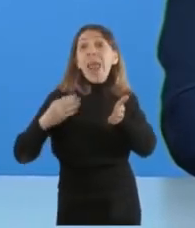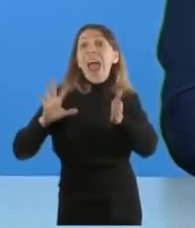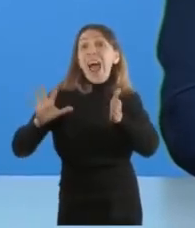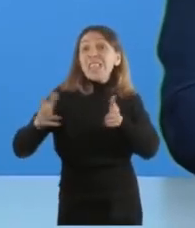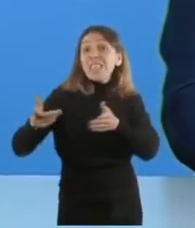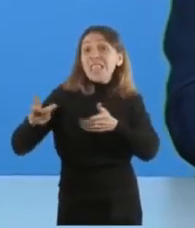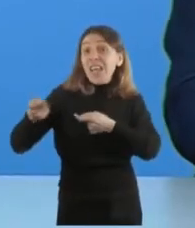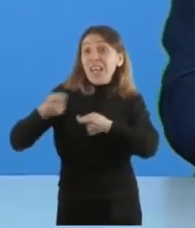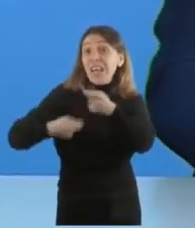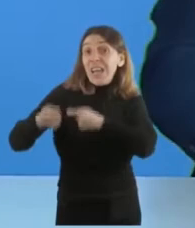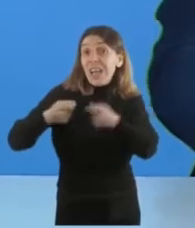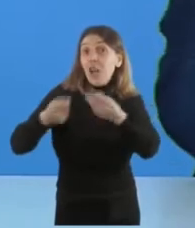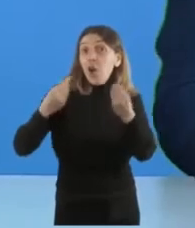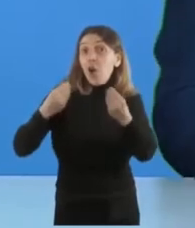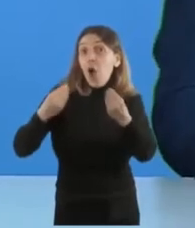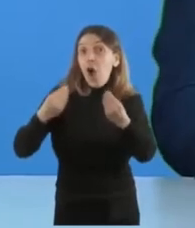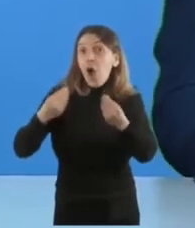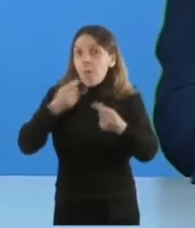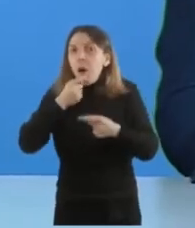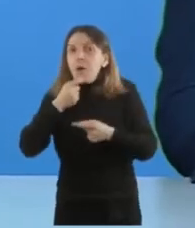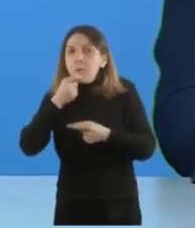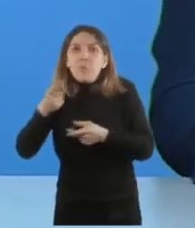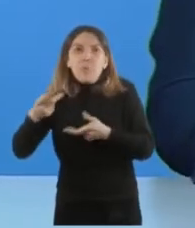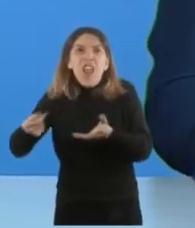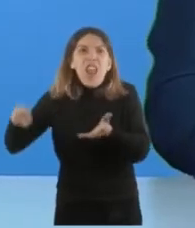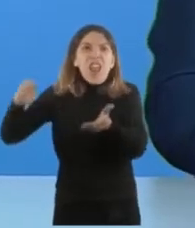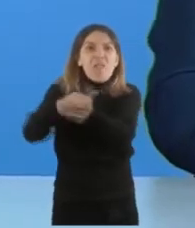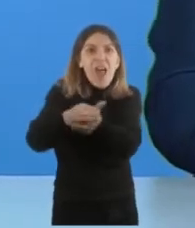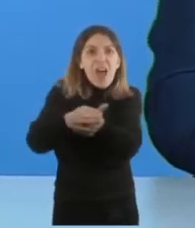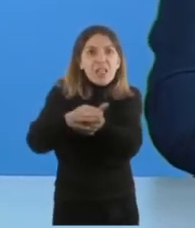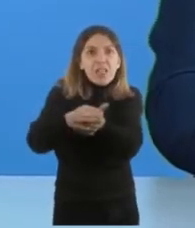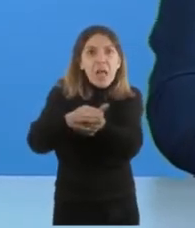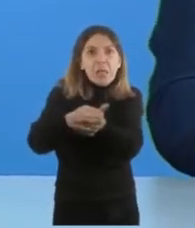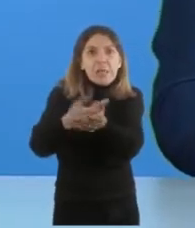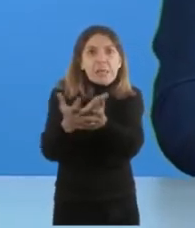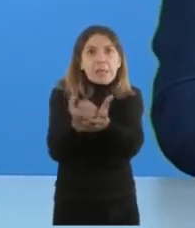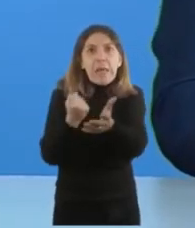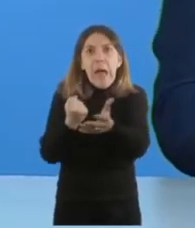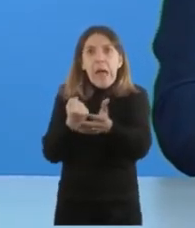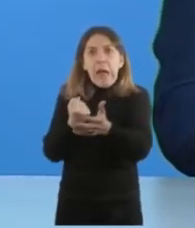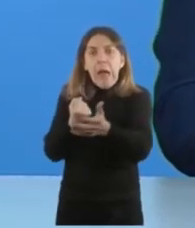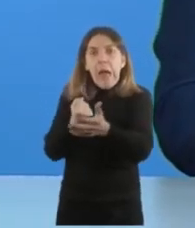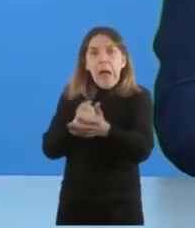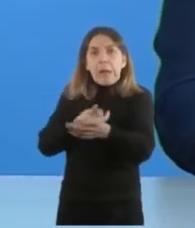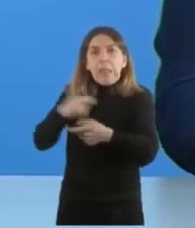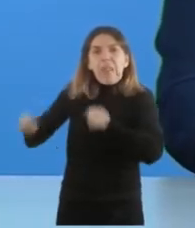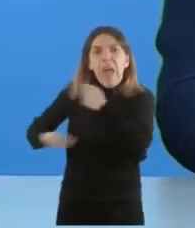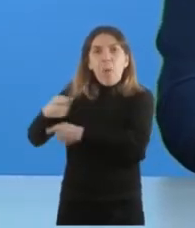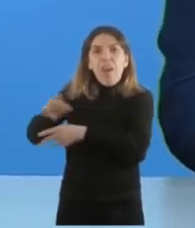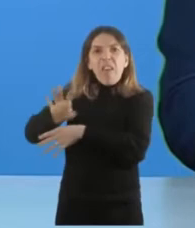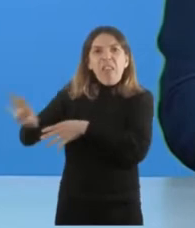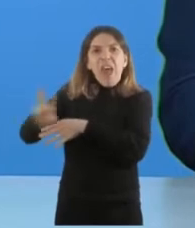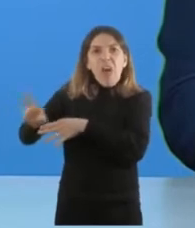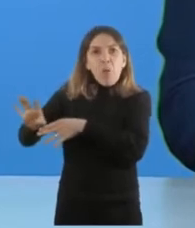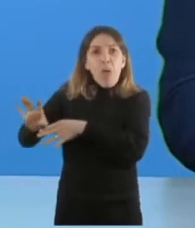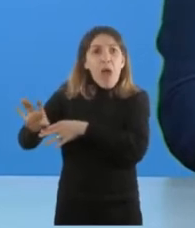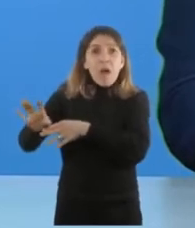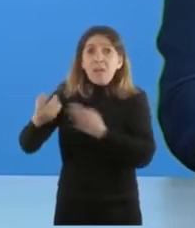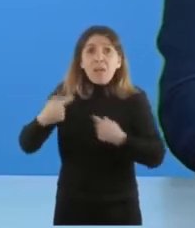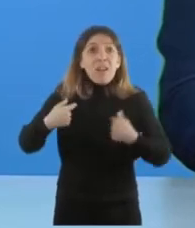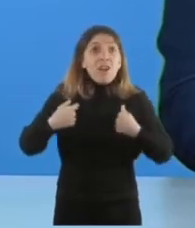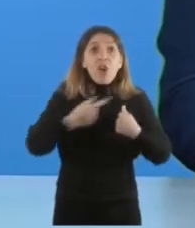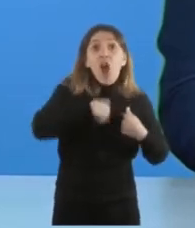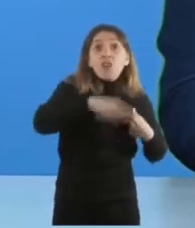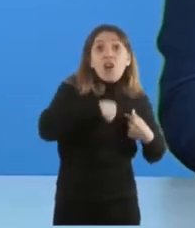transformar en deuda lo que para nosotros es inversión pública y que se financia con